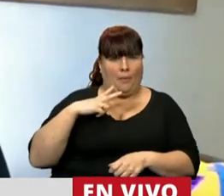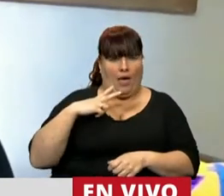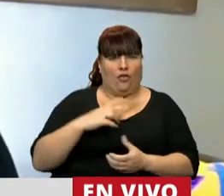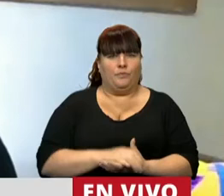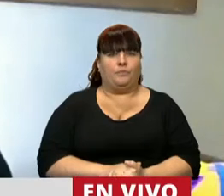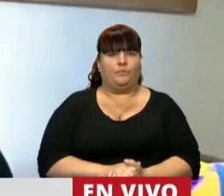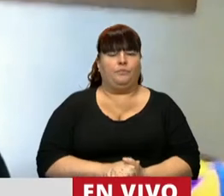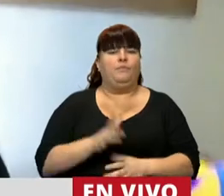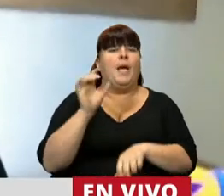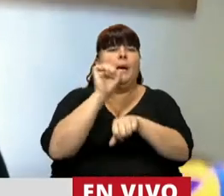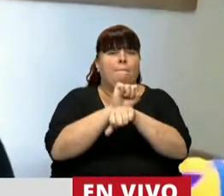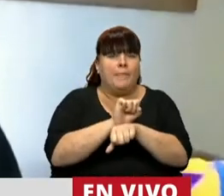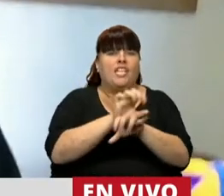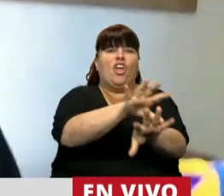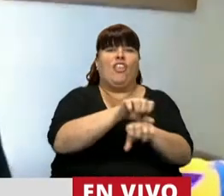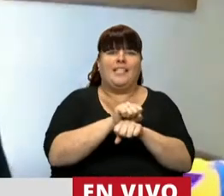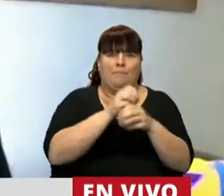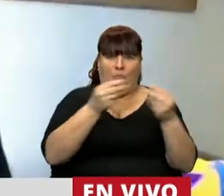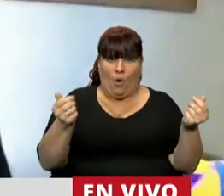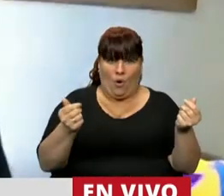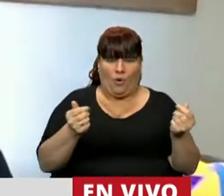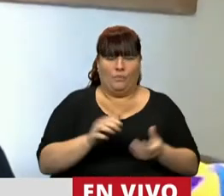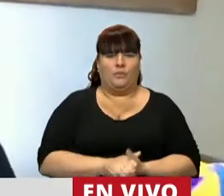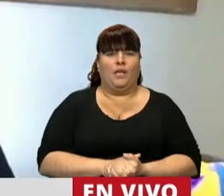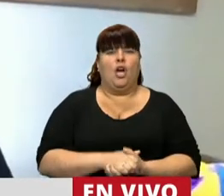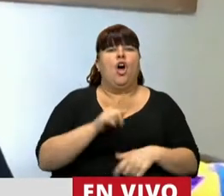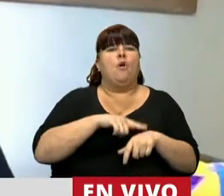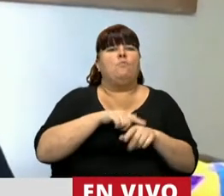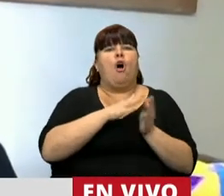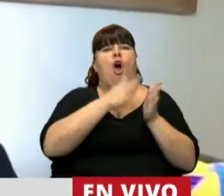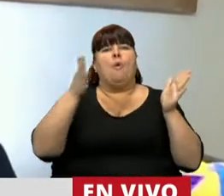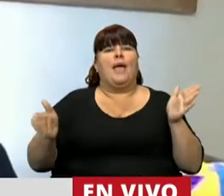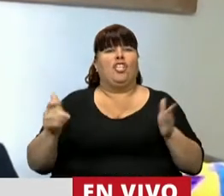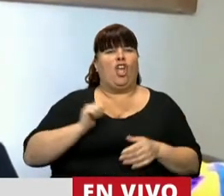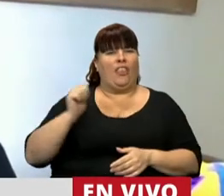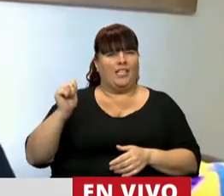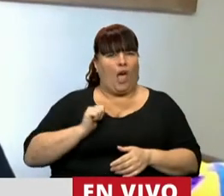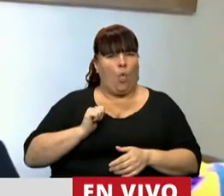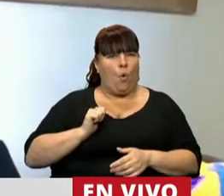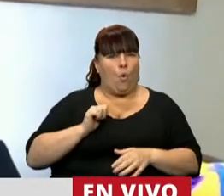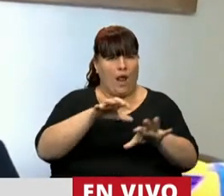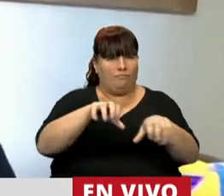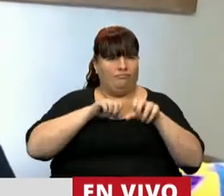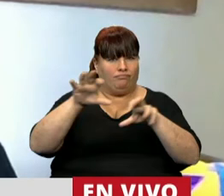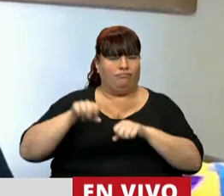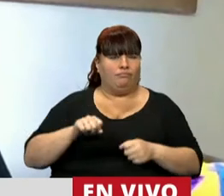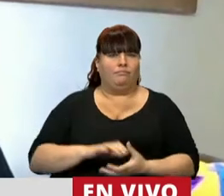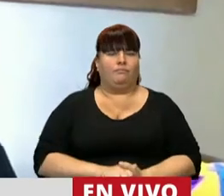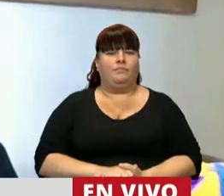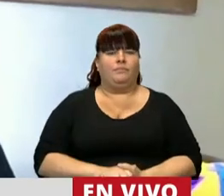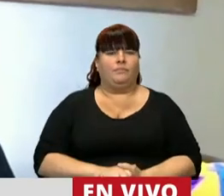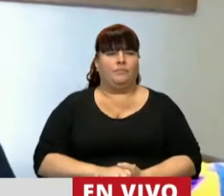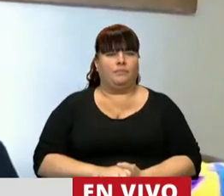detenidos desaparecidos durante el transcurso de la dictadura cívico-militar.